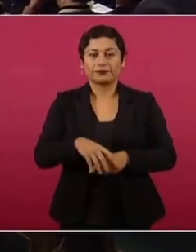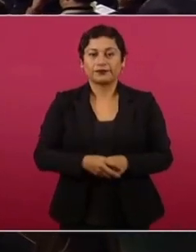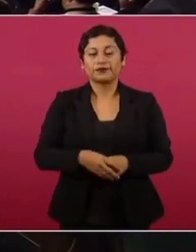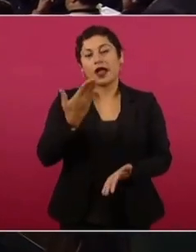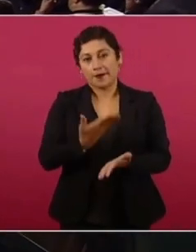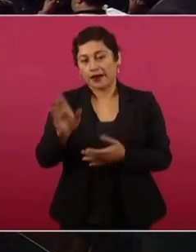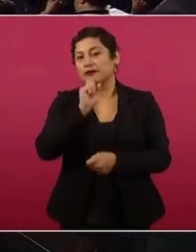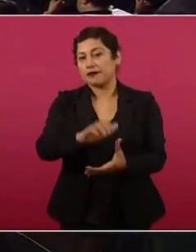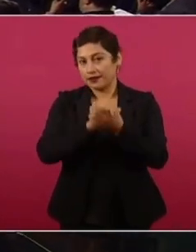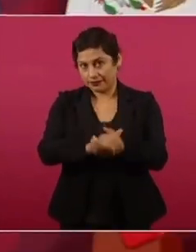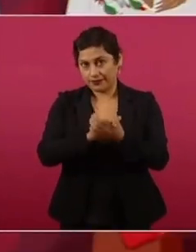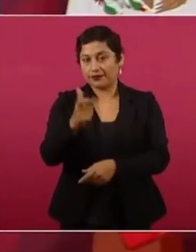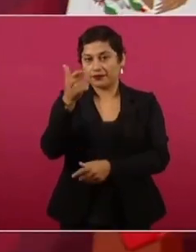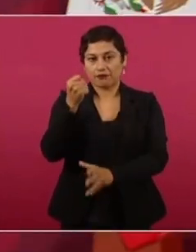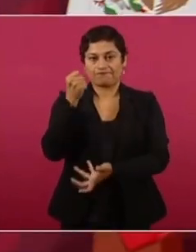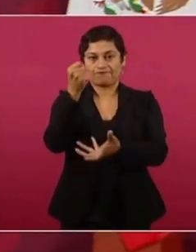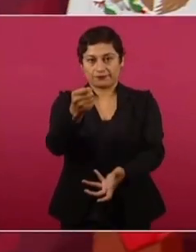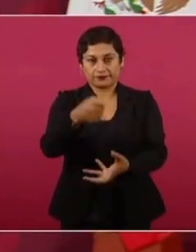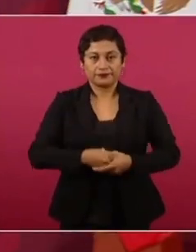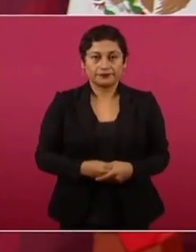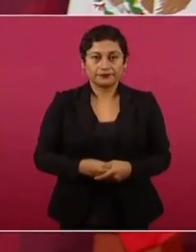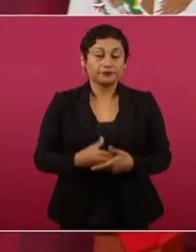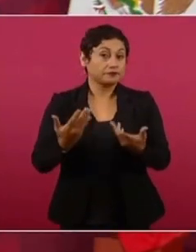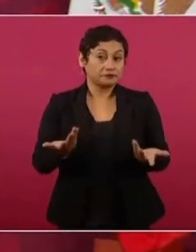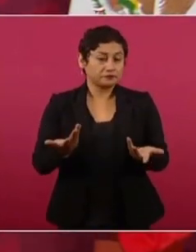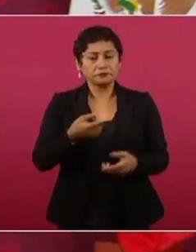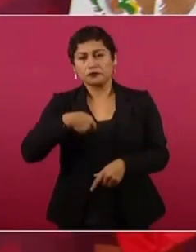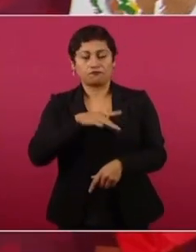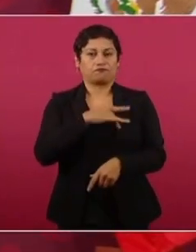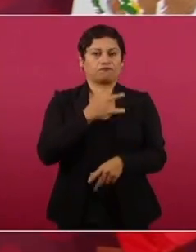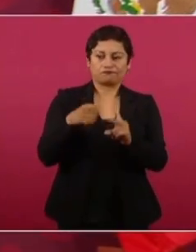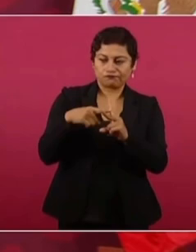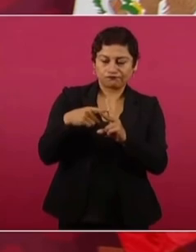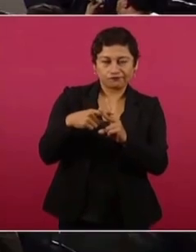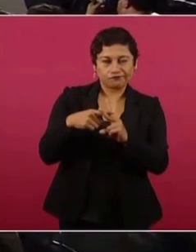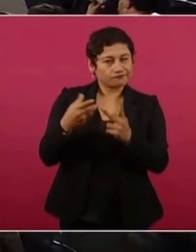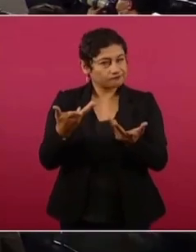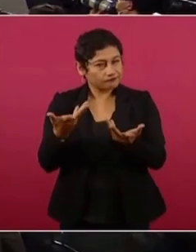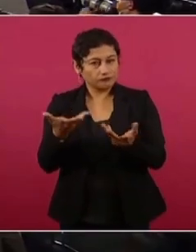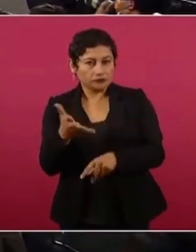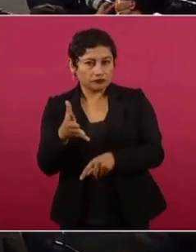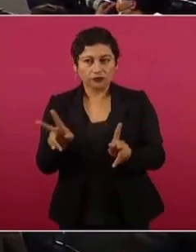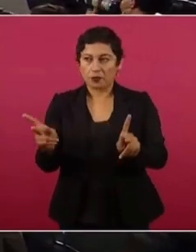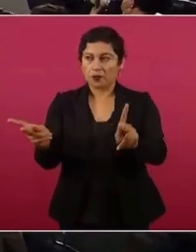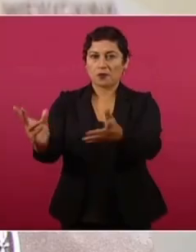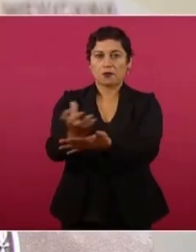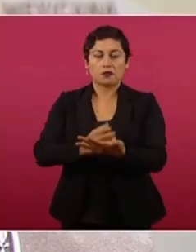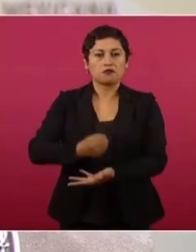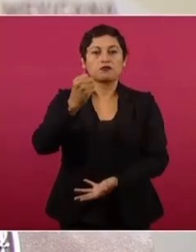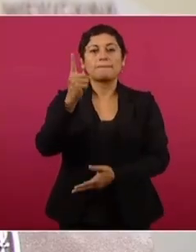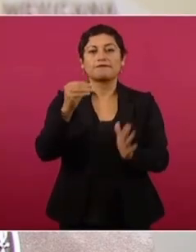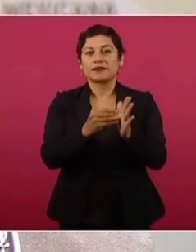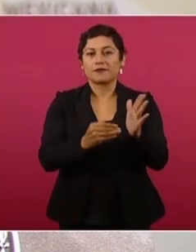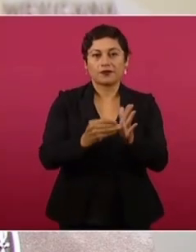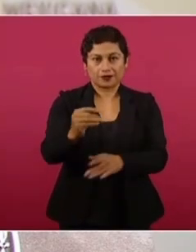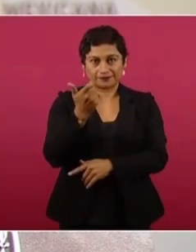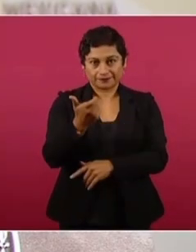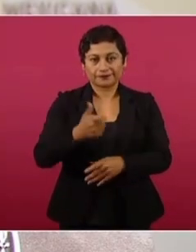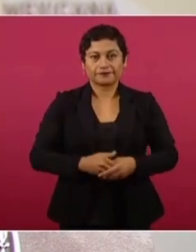dinero en efectivo. Y estamos estimando obtener alrededor de mil millones de pesos.